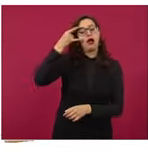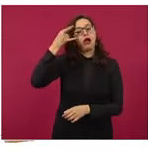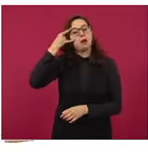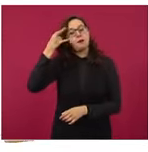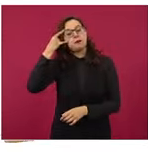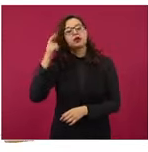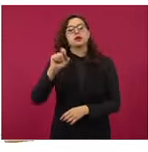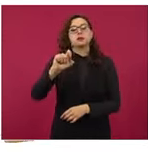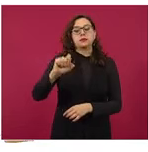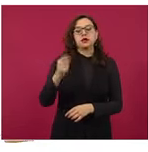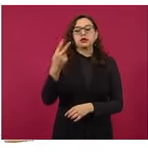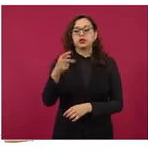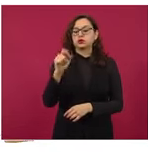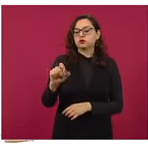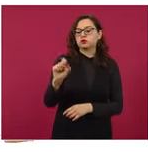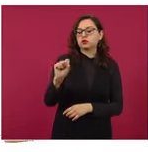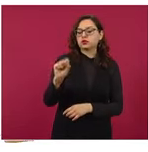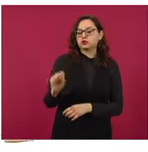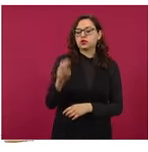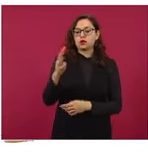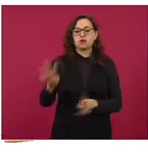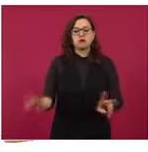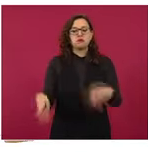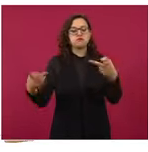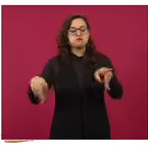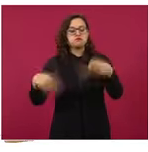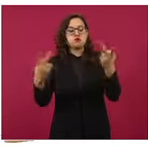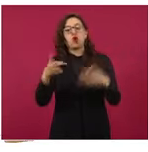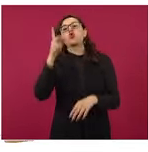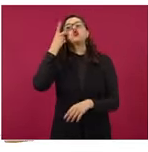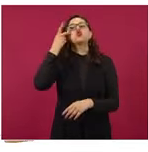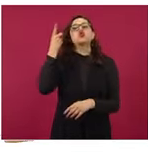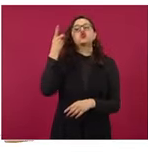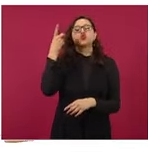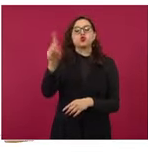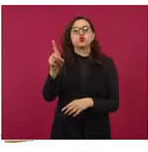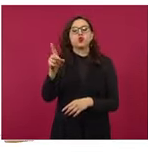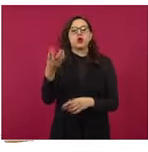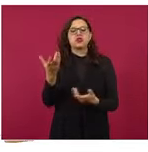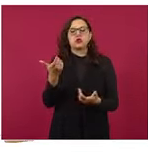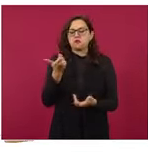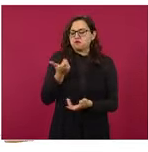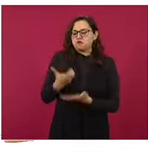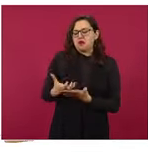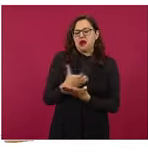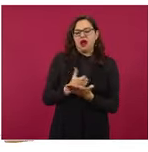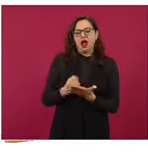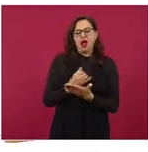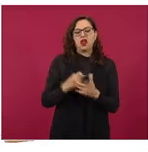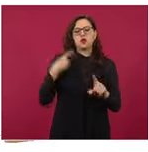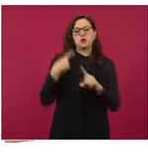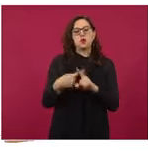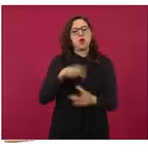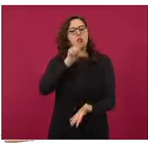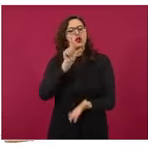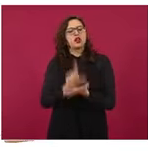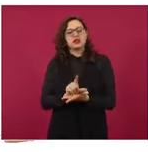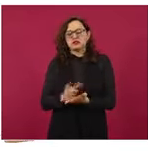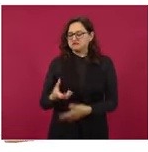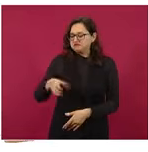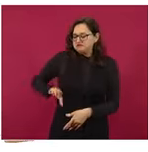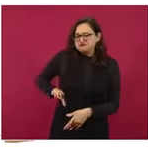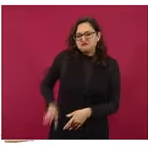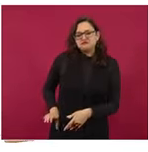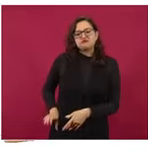64 centavos por litro, precio al público, 13 pesos 19 centavos de margen tiene